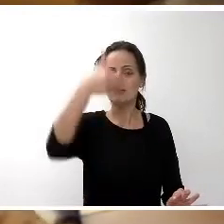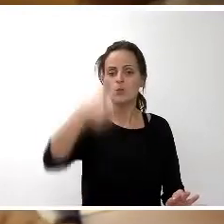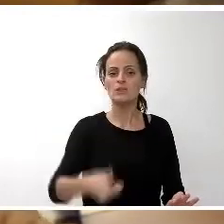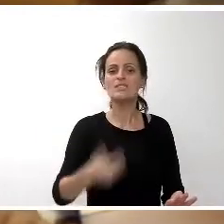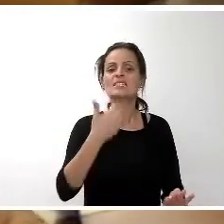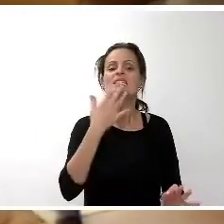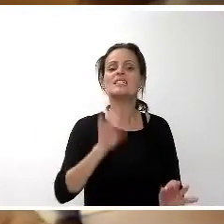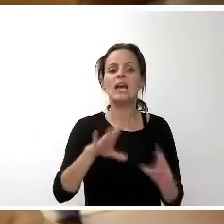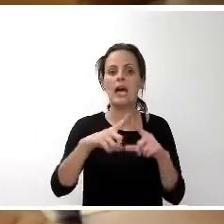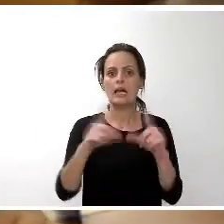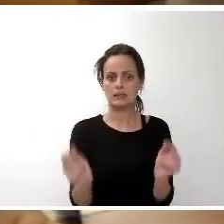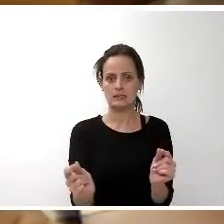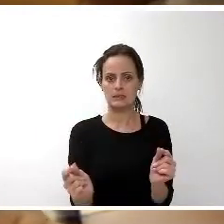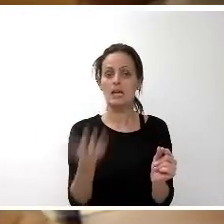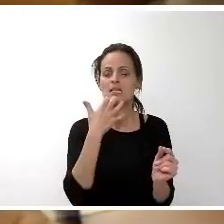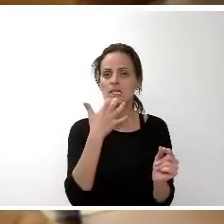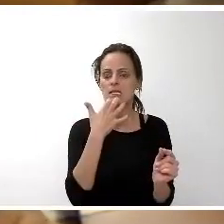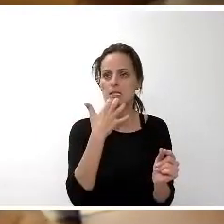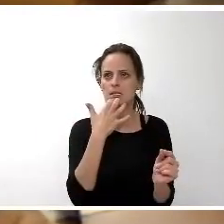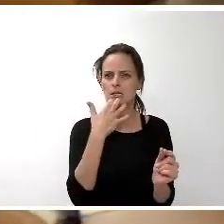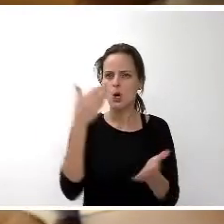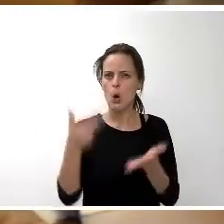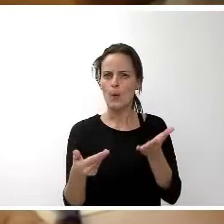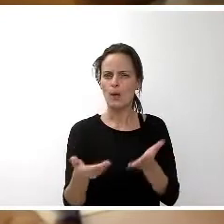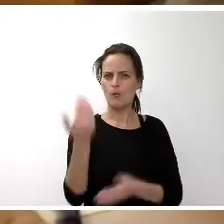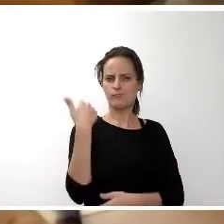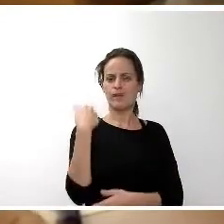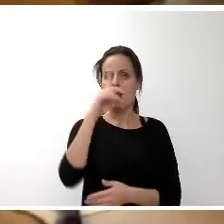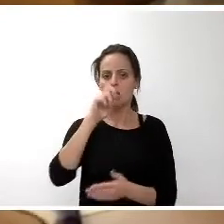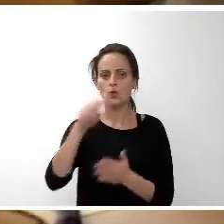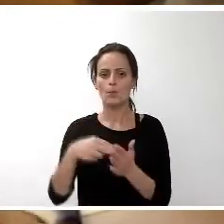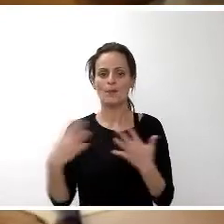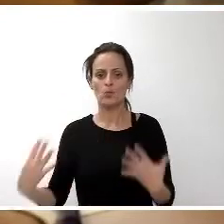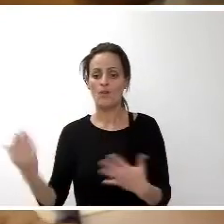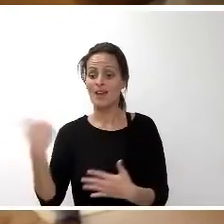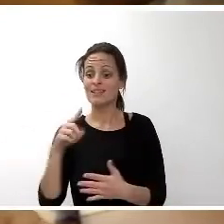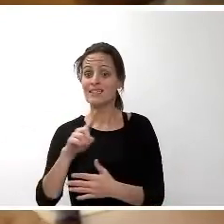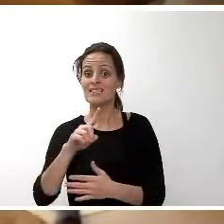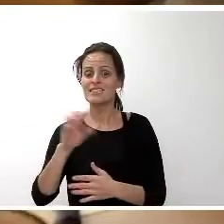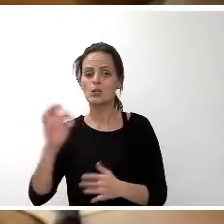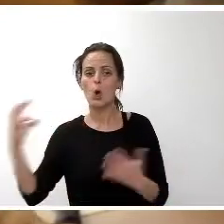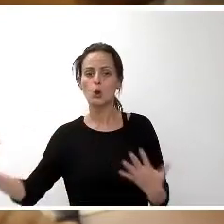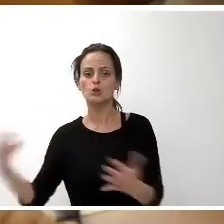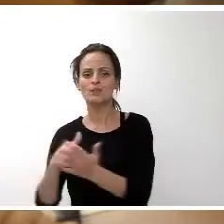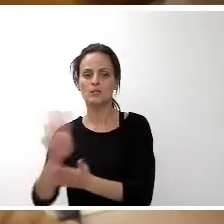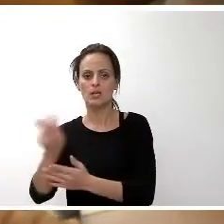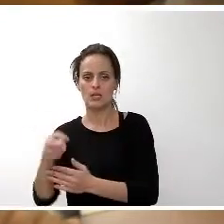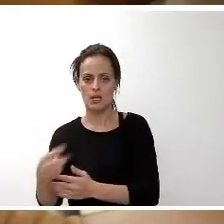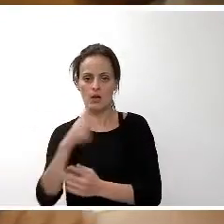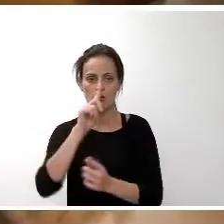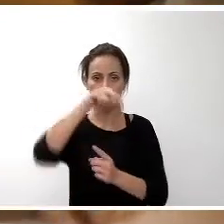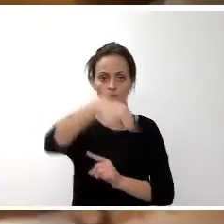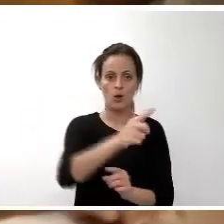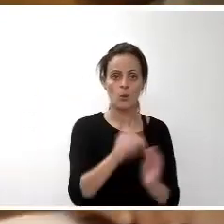IAS, que comparándolo con el presupuesto del año 2009, tenía un presupuesto de en torno a 108 millones de euros y en el próximo ejercicio de